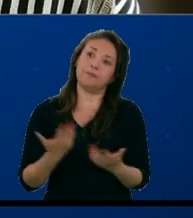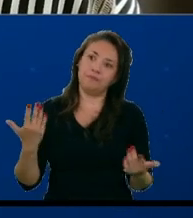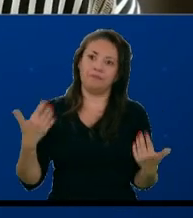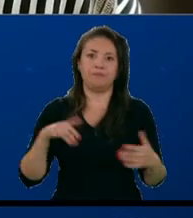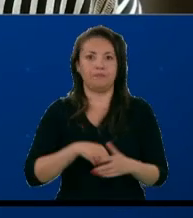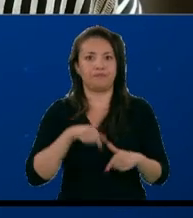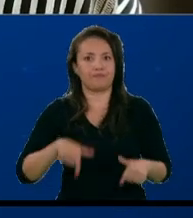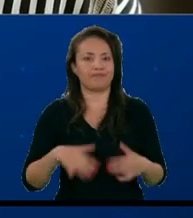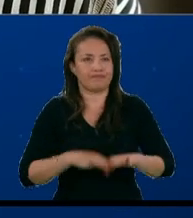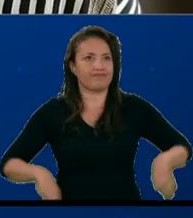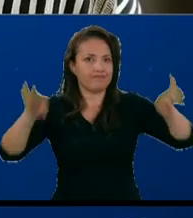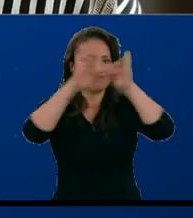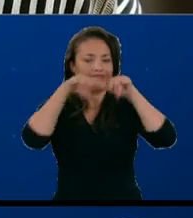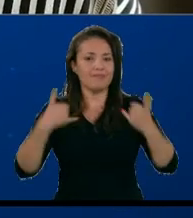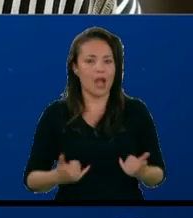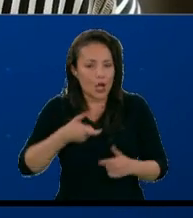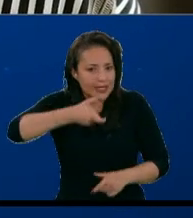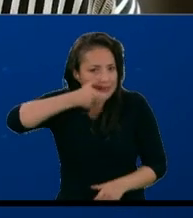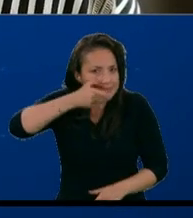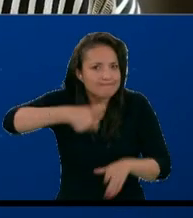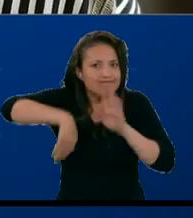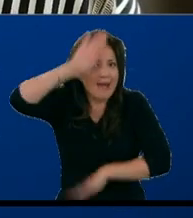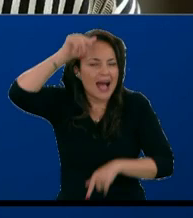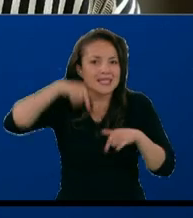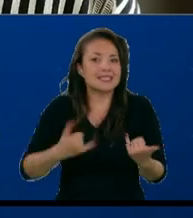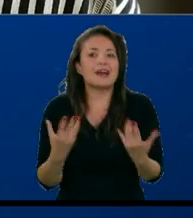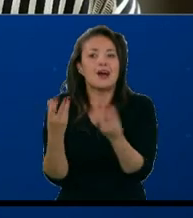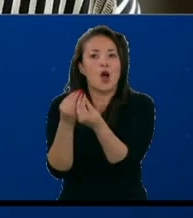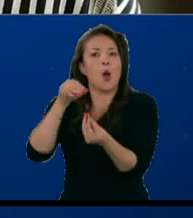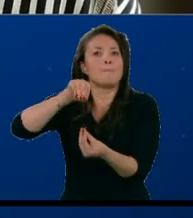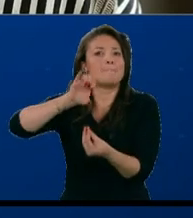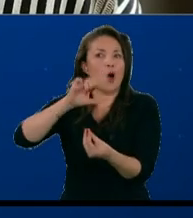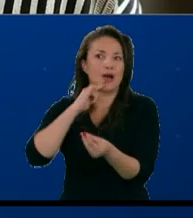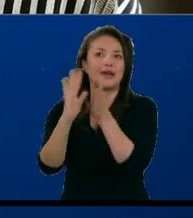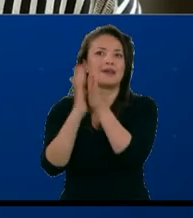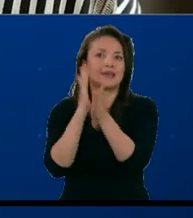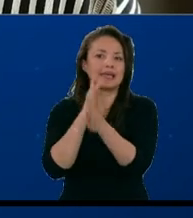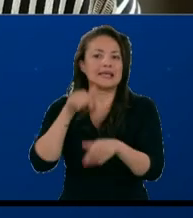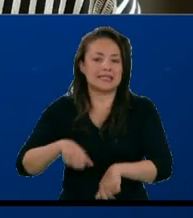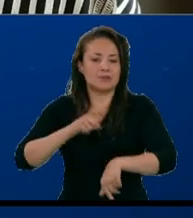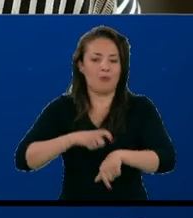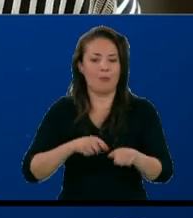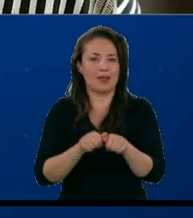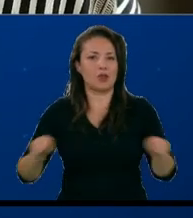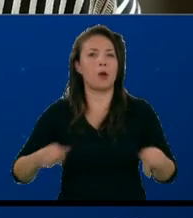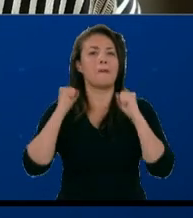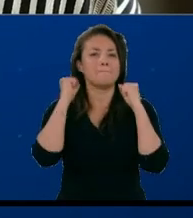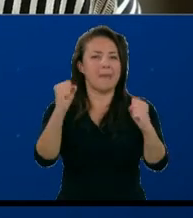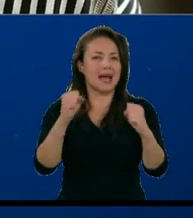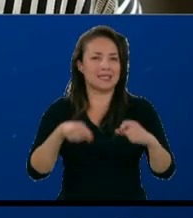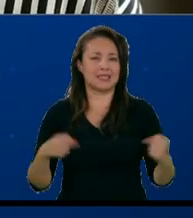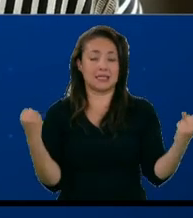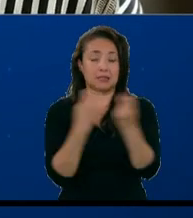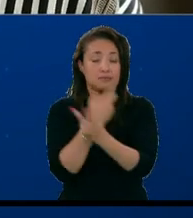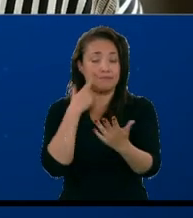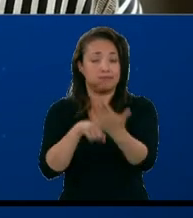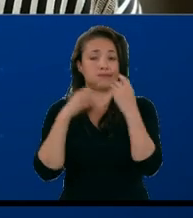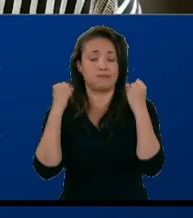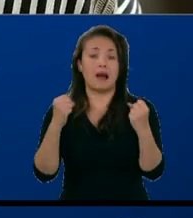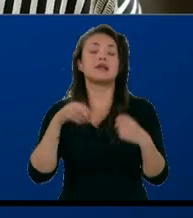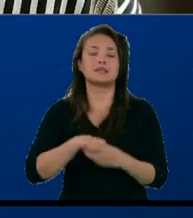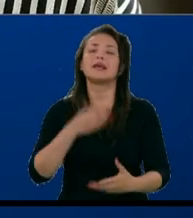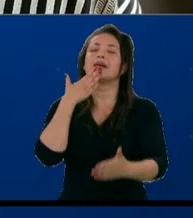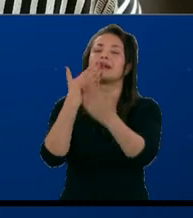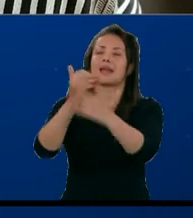ponemos la lupa, aún más cuando la misma misión de observación electoral ha dicho que este es el periodo de elecciones más violento. Directora Alejandra